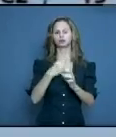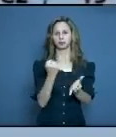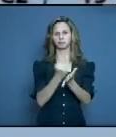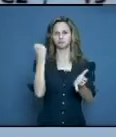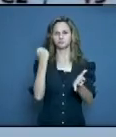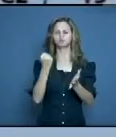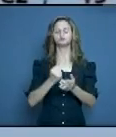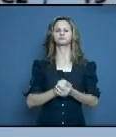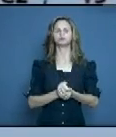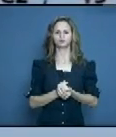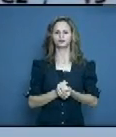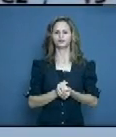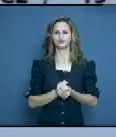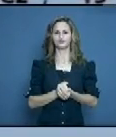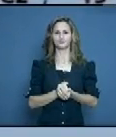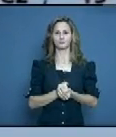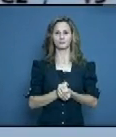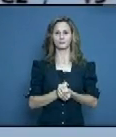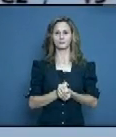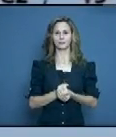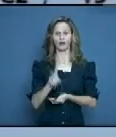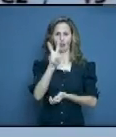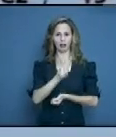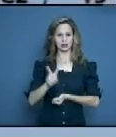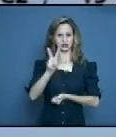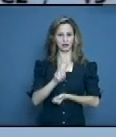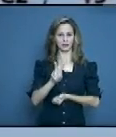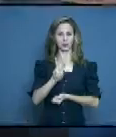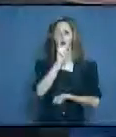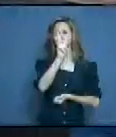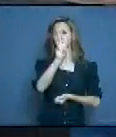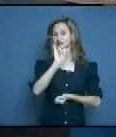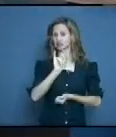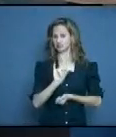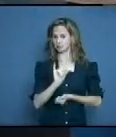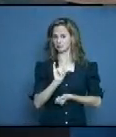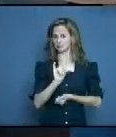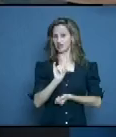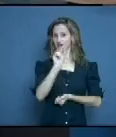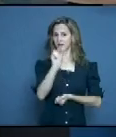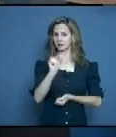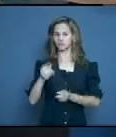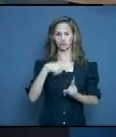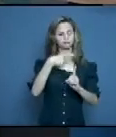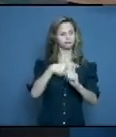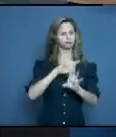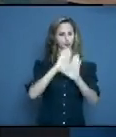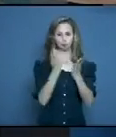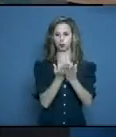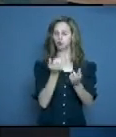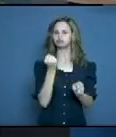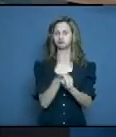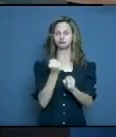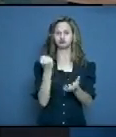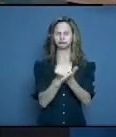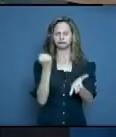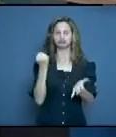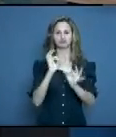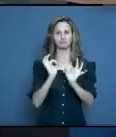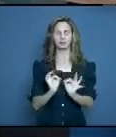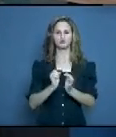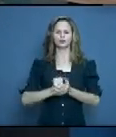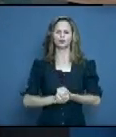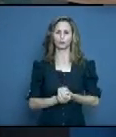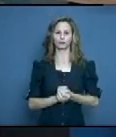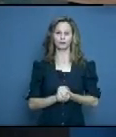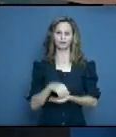confirmados. Y área de salud, Alcides Pino, 36 pacientes, todos son contactos de casos confirmados. Continuamos. Del área de salud, Pedro